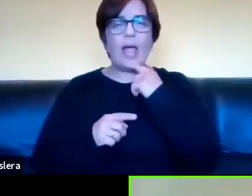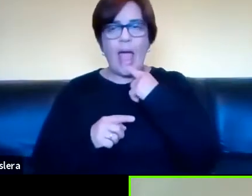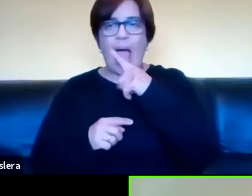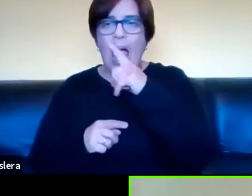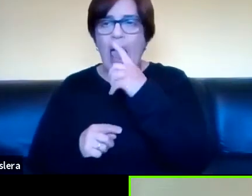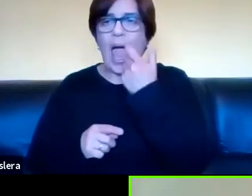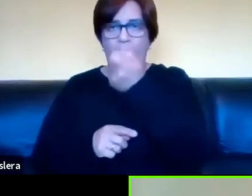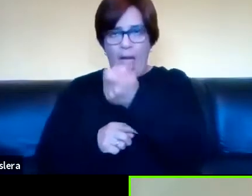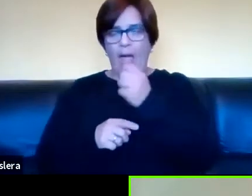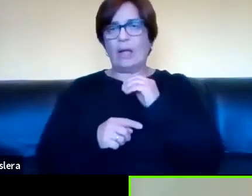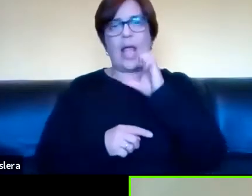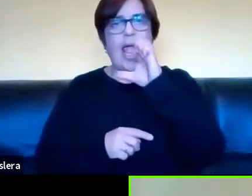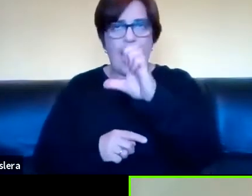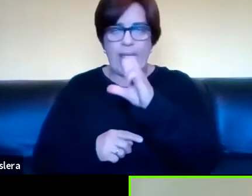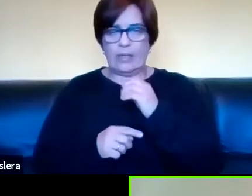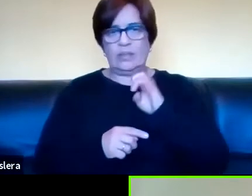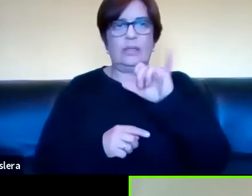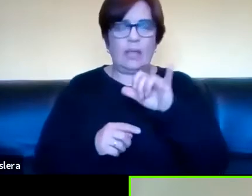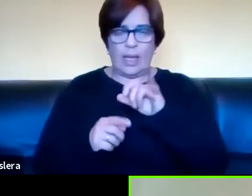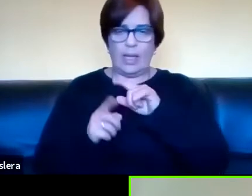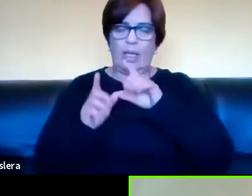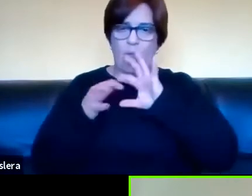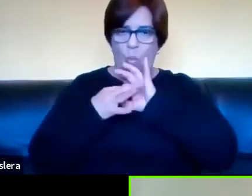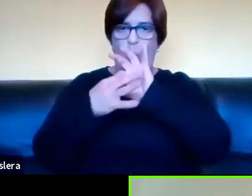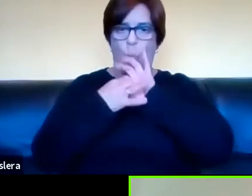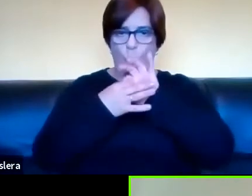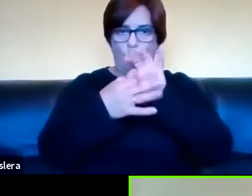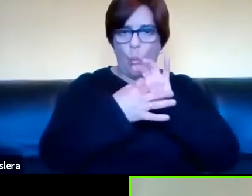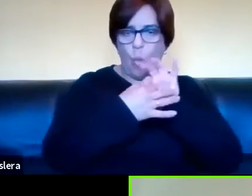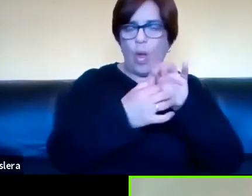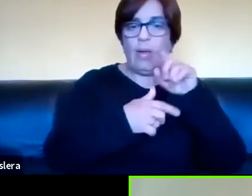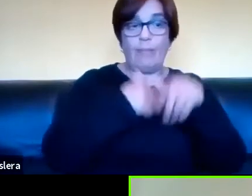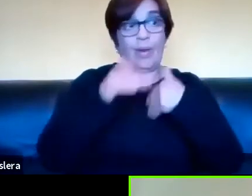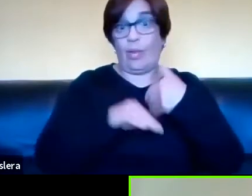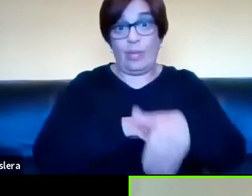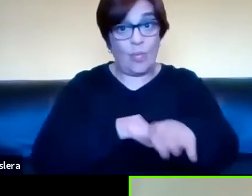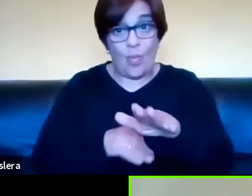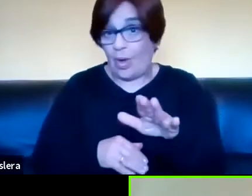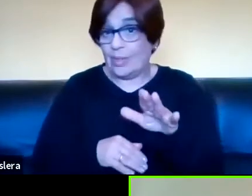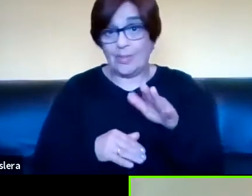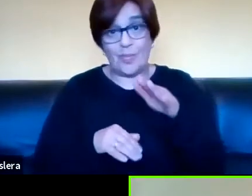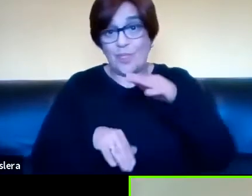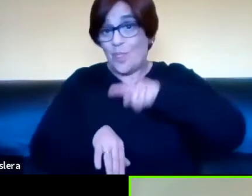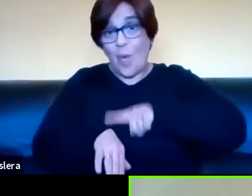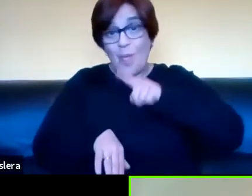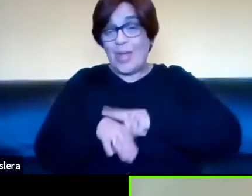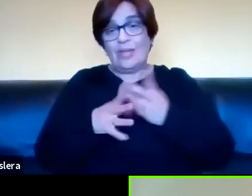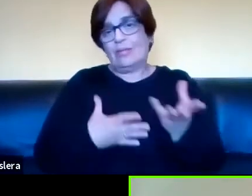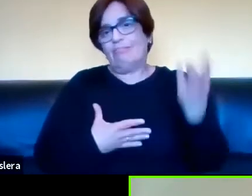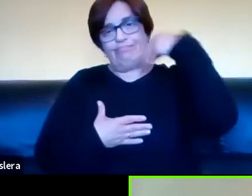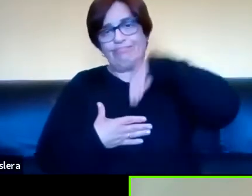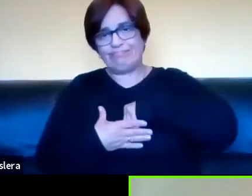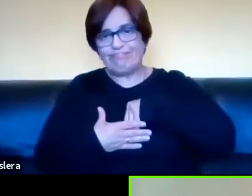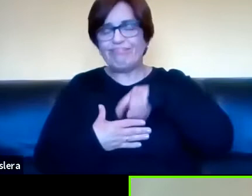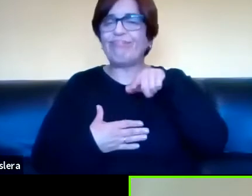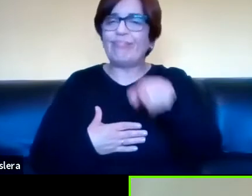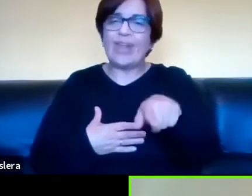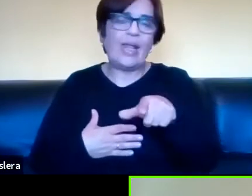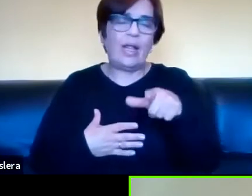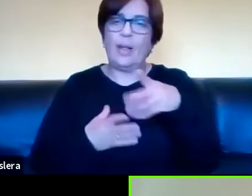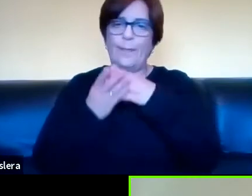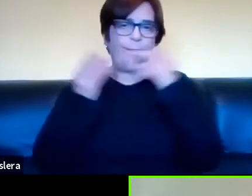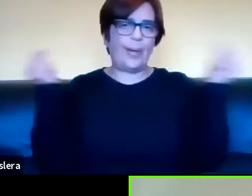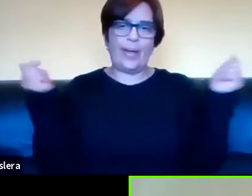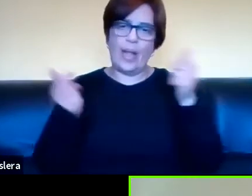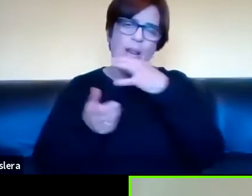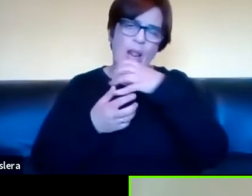hay un punto de la adquisición del sistema de la internalización del mismo hay un punto en que el fonema desaparece